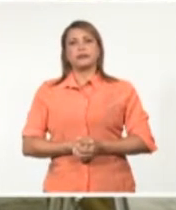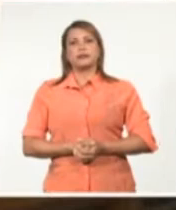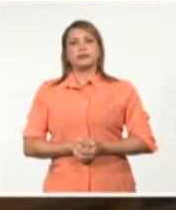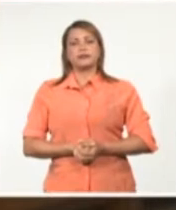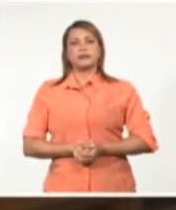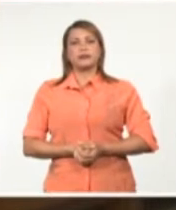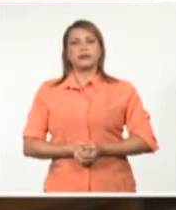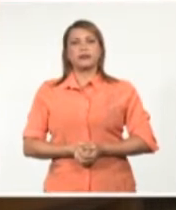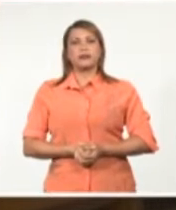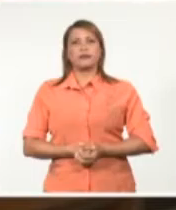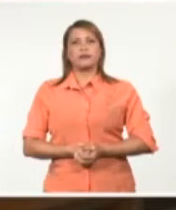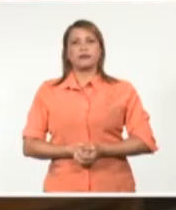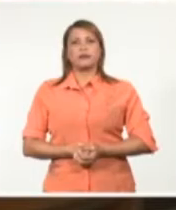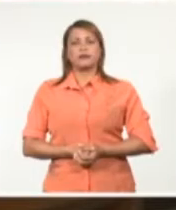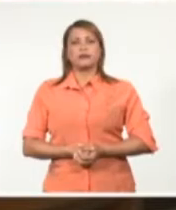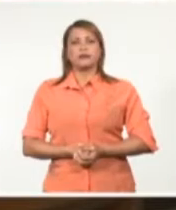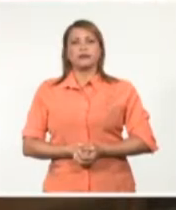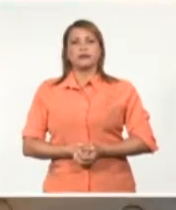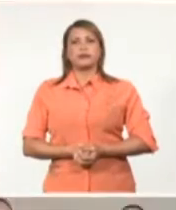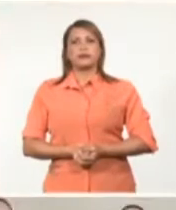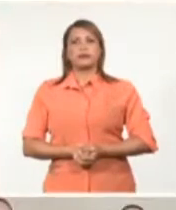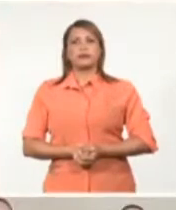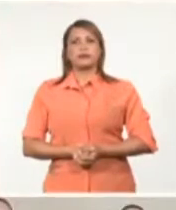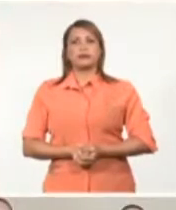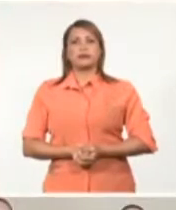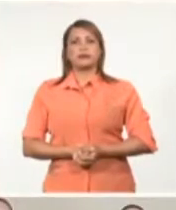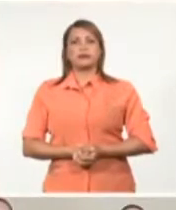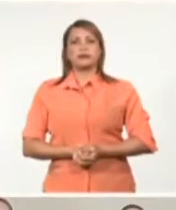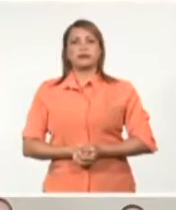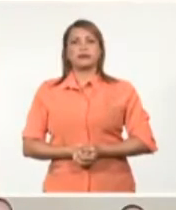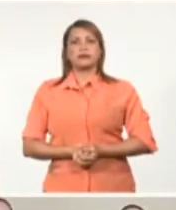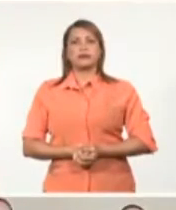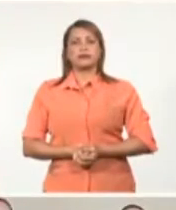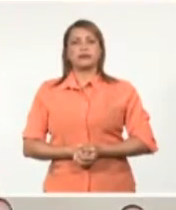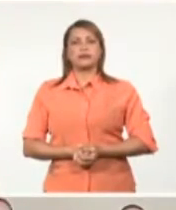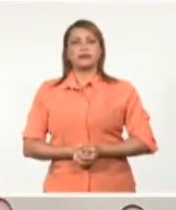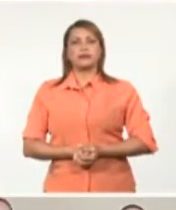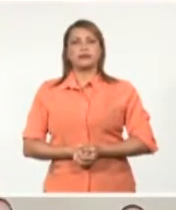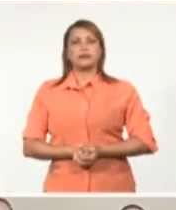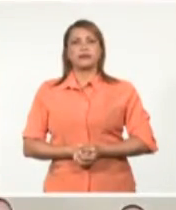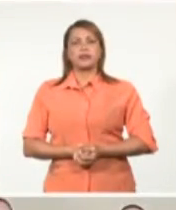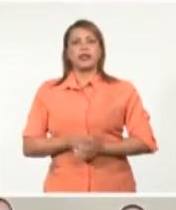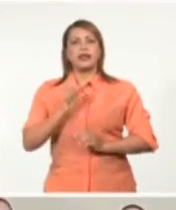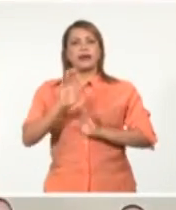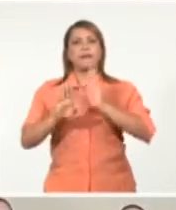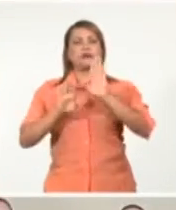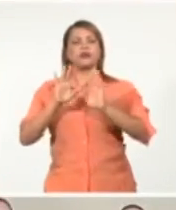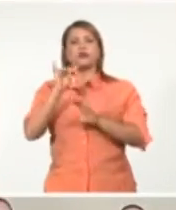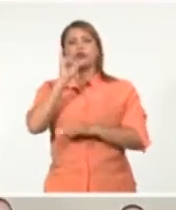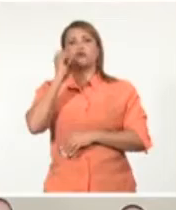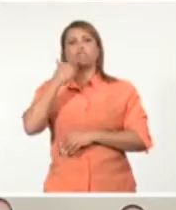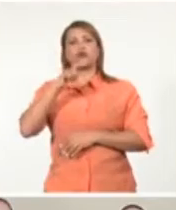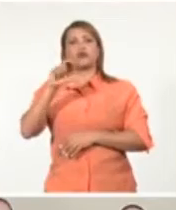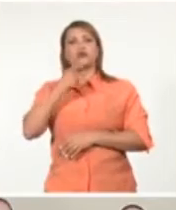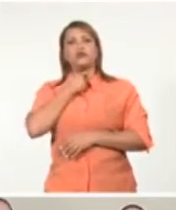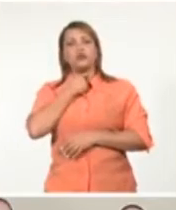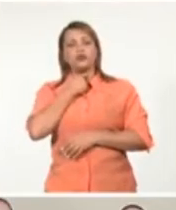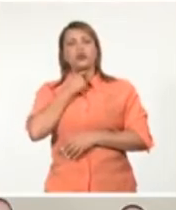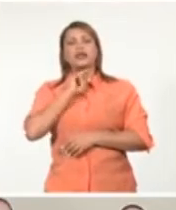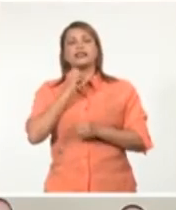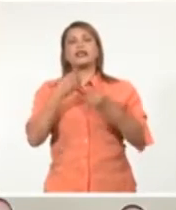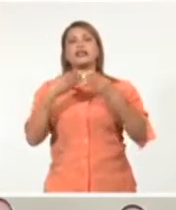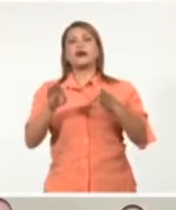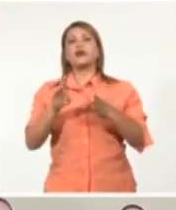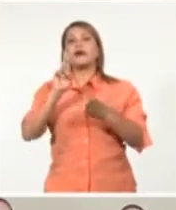Sistema Informativo de la Televisión Cubana La exposición Dulce María Loinaz y el Arte de Coleccionar se inauguró este